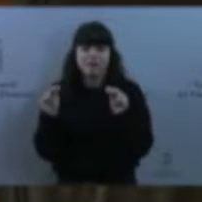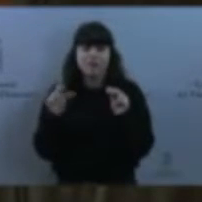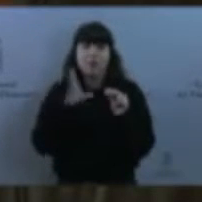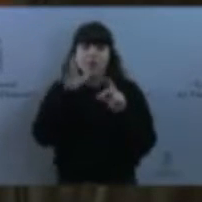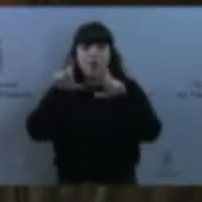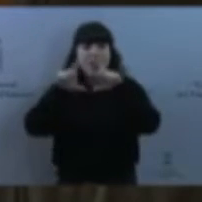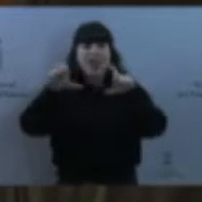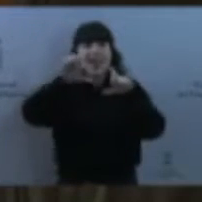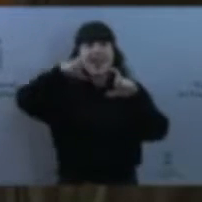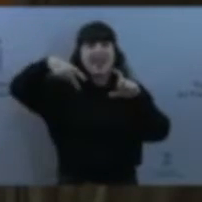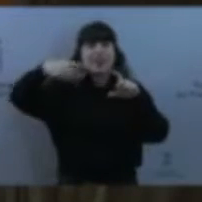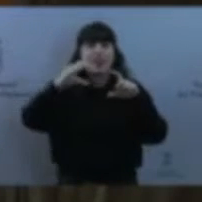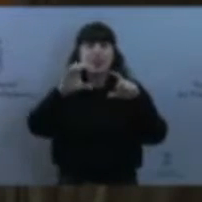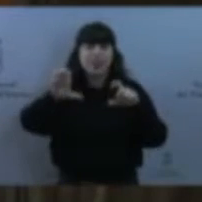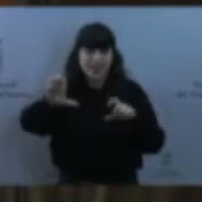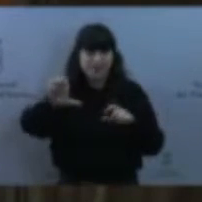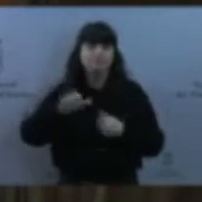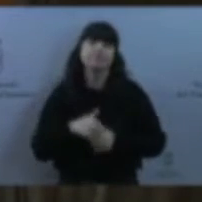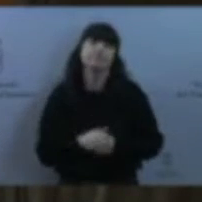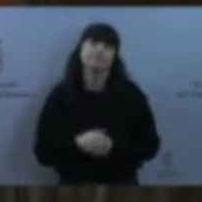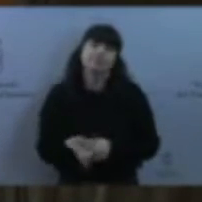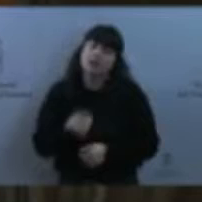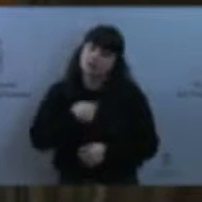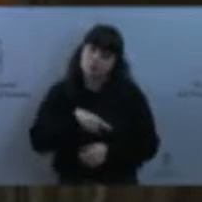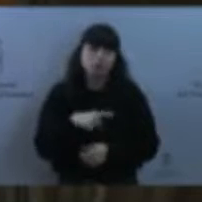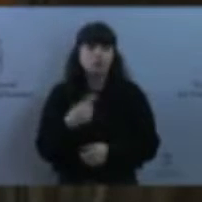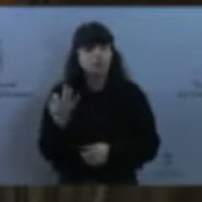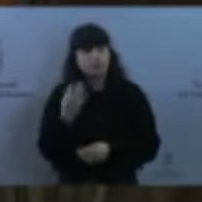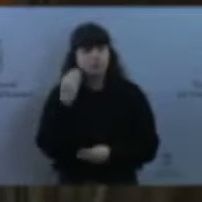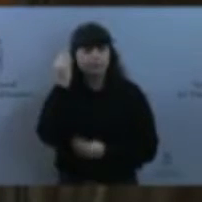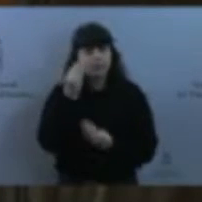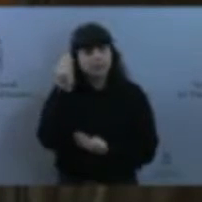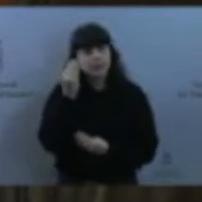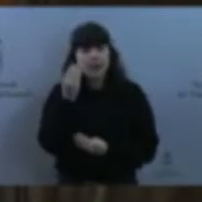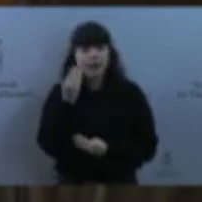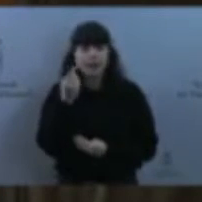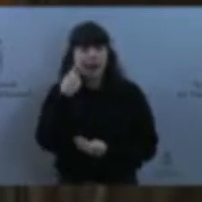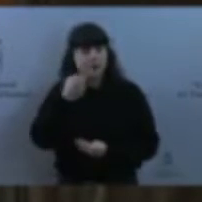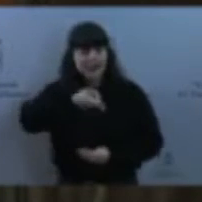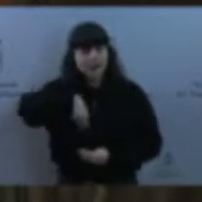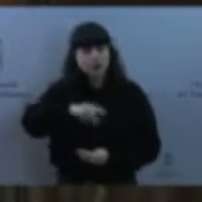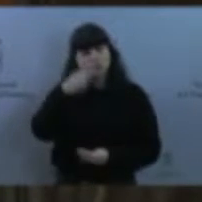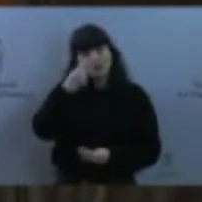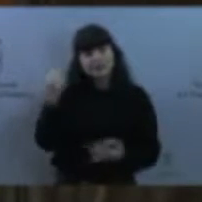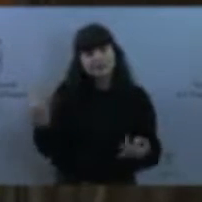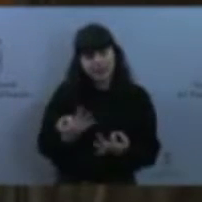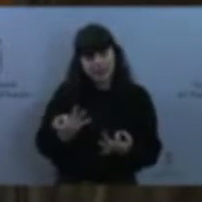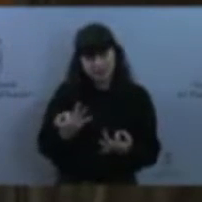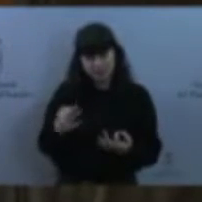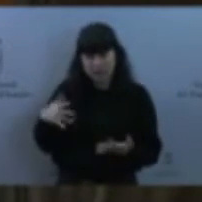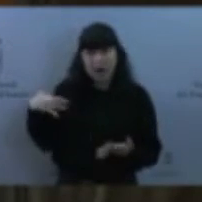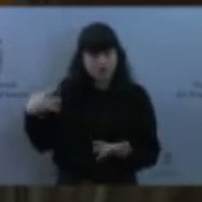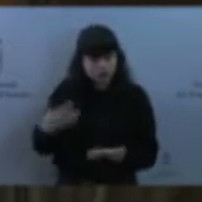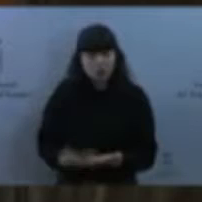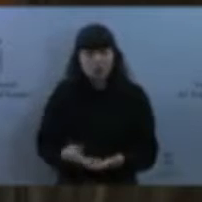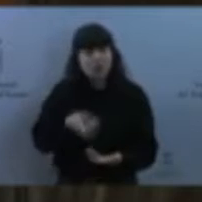tenemos que valorar cuál es el nuestro. Hasta ahora hemos cumplido medianamente bien los compromisos del convenio.